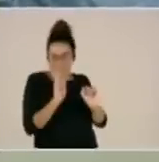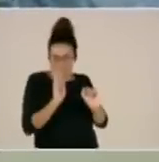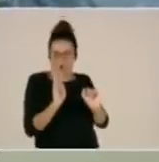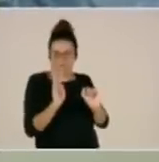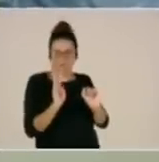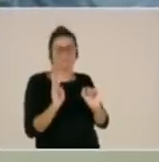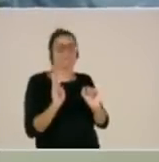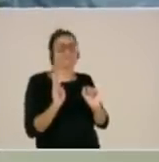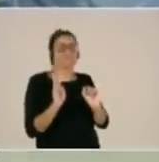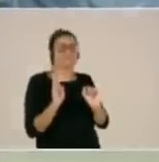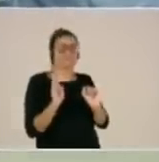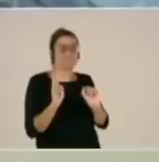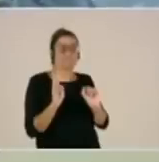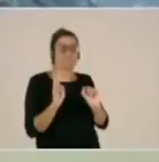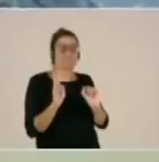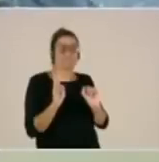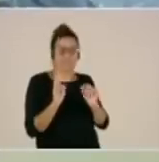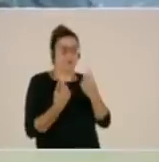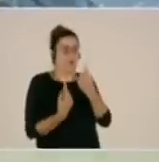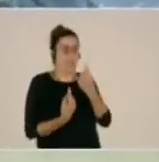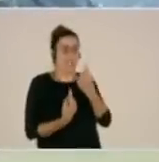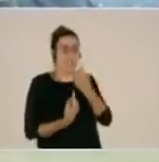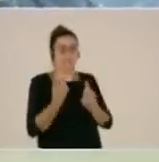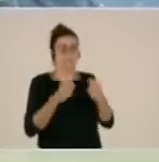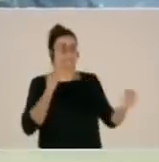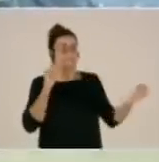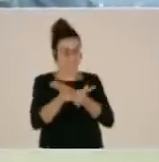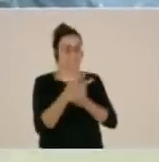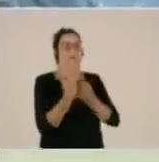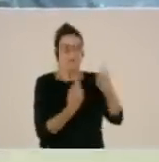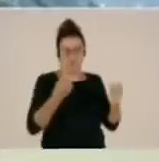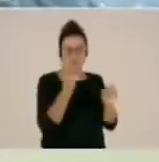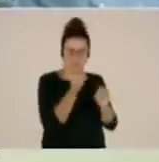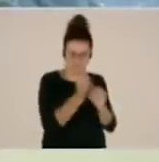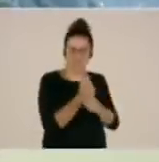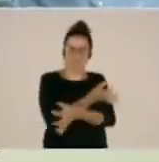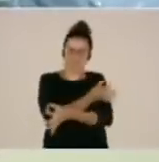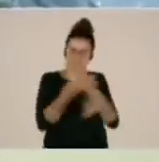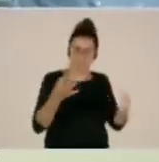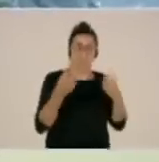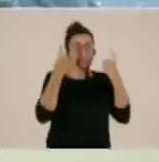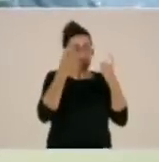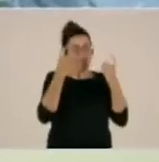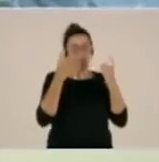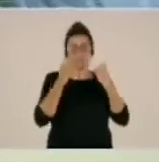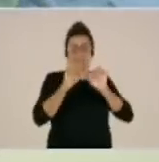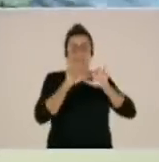trabajos estaban siendo eficaces y estamos centrando los trabajos en reducir el avance hacia la zona norte.